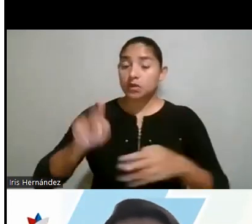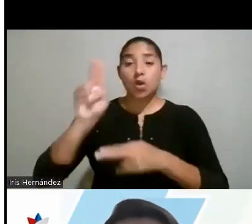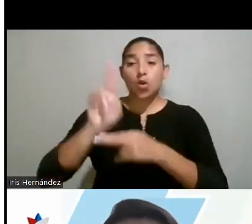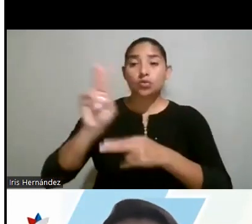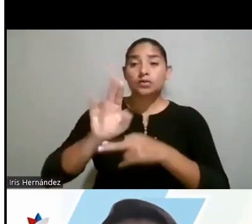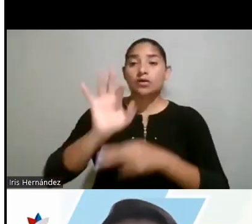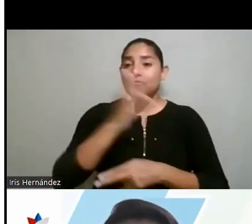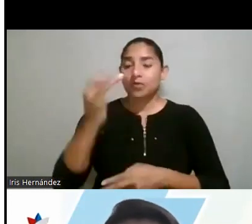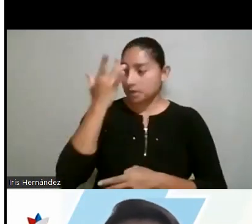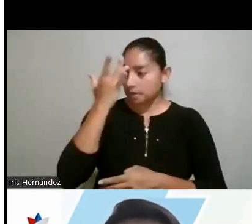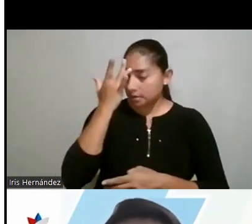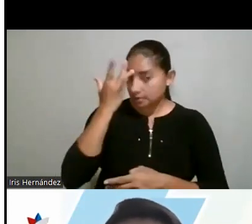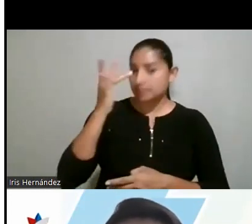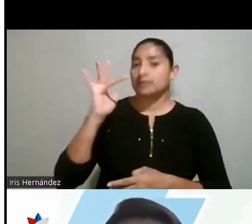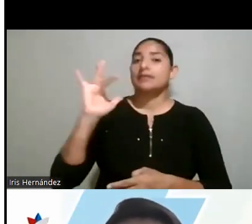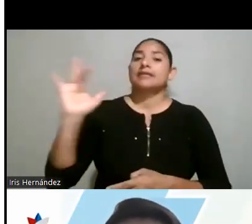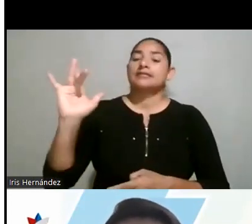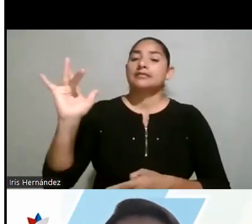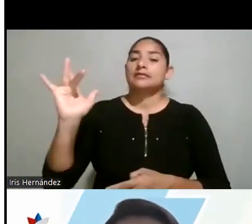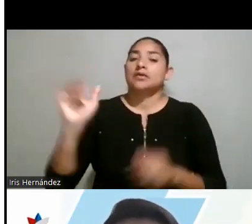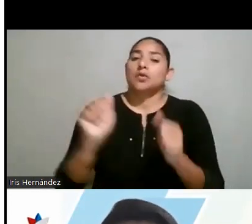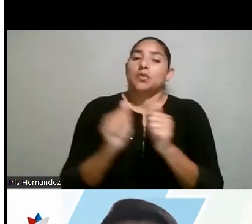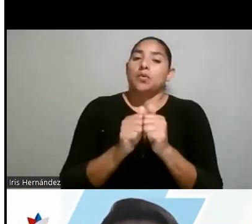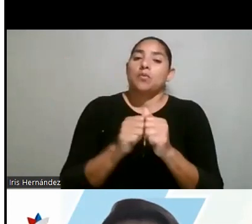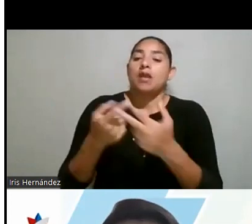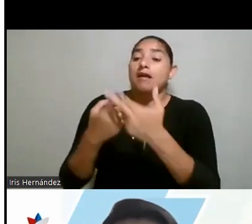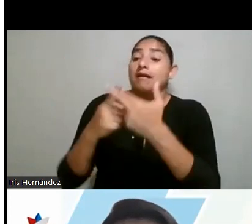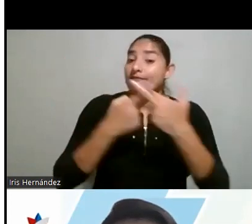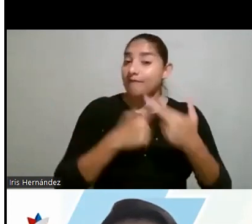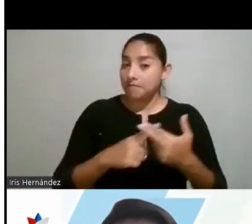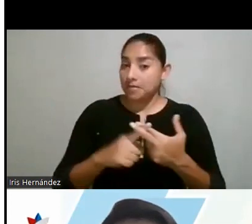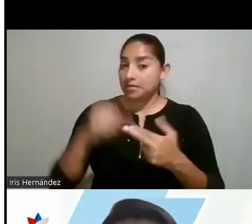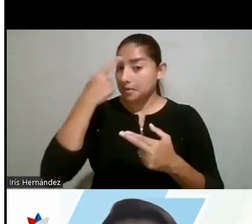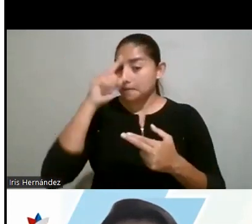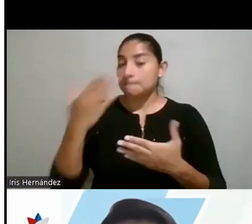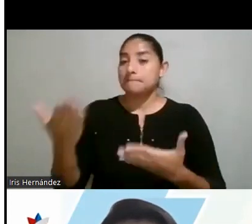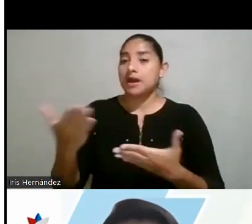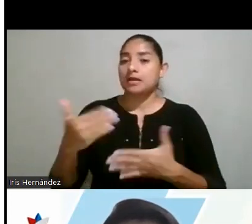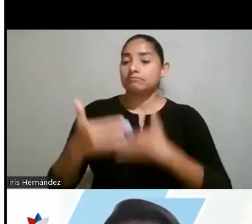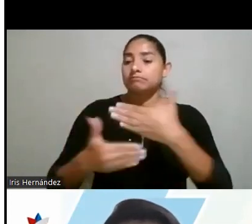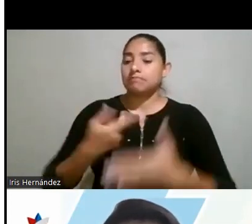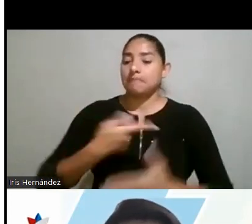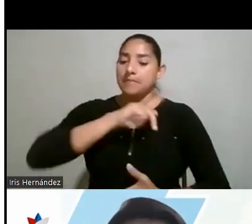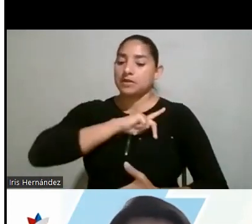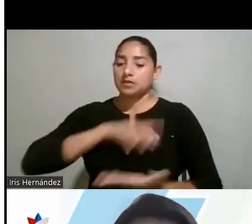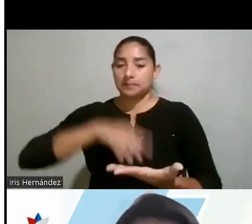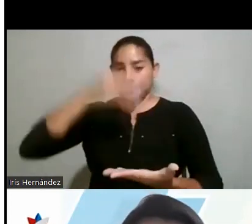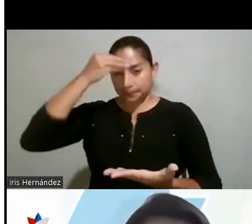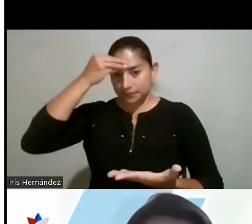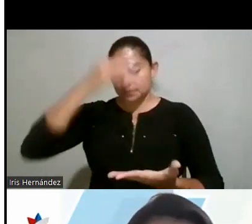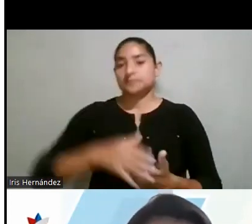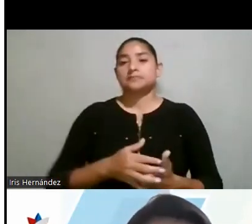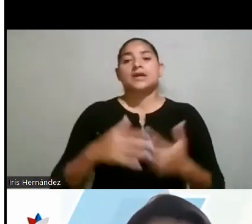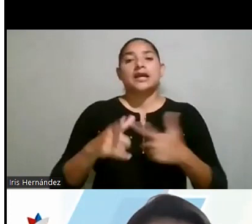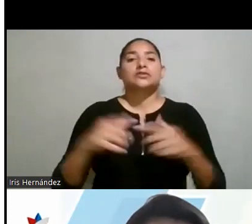forma muy inteligente como una herramienta para, como decíamos, crecimiento personal. Entonces,